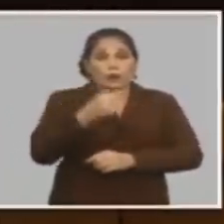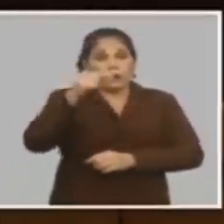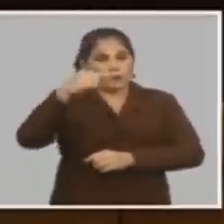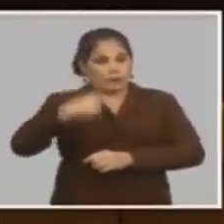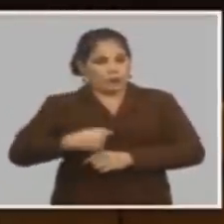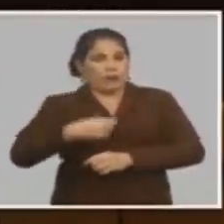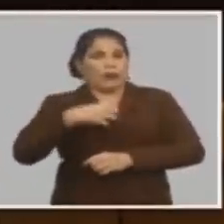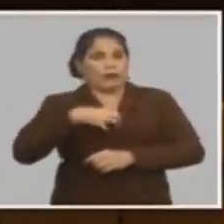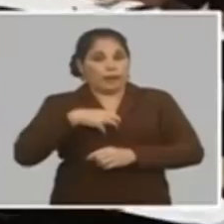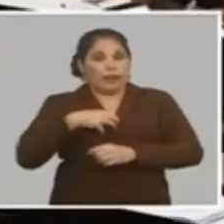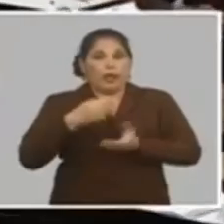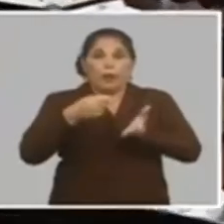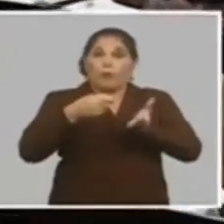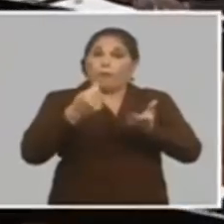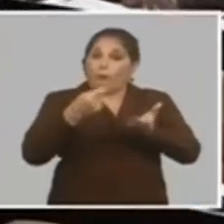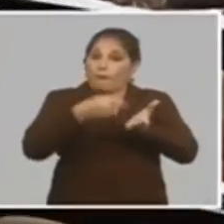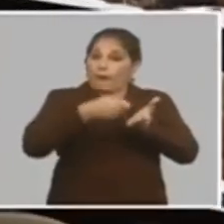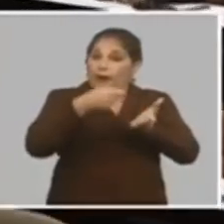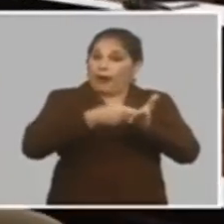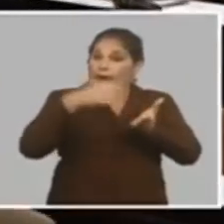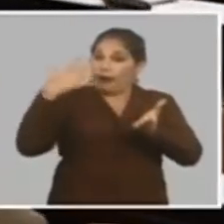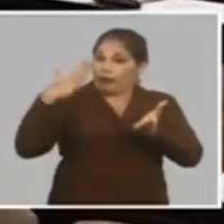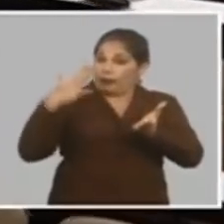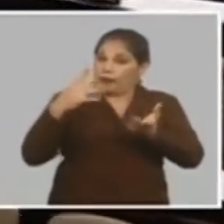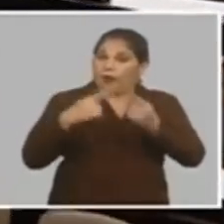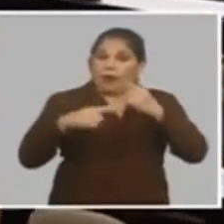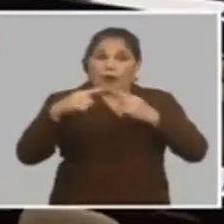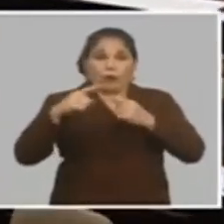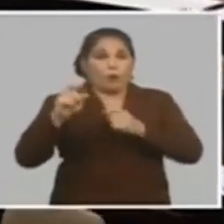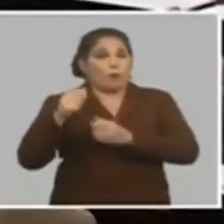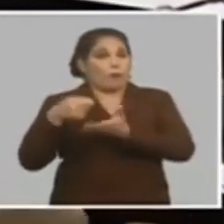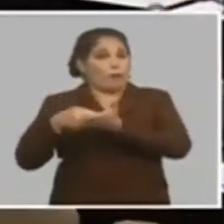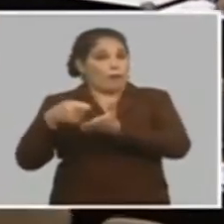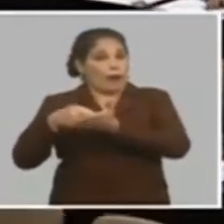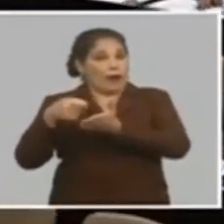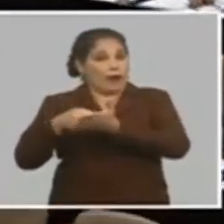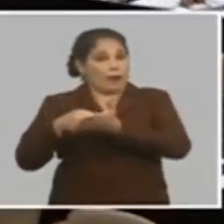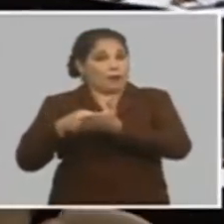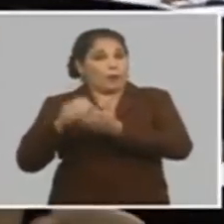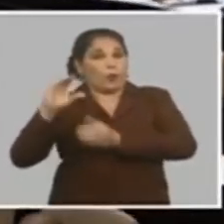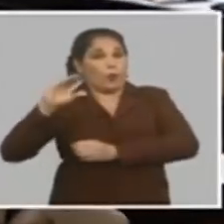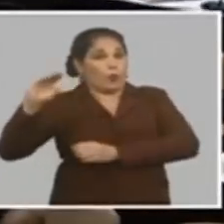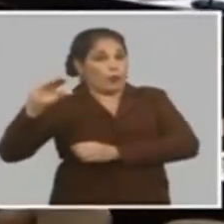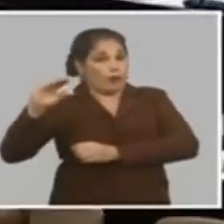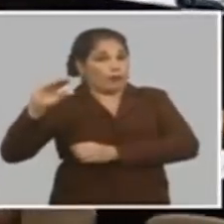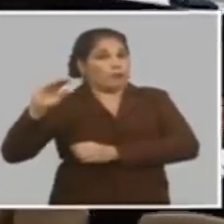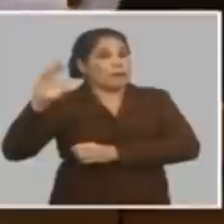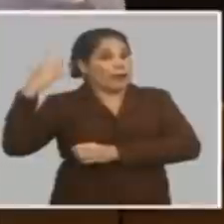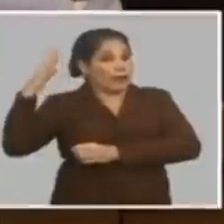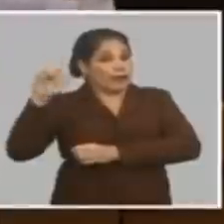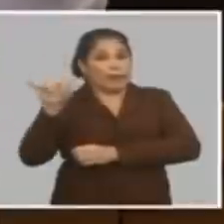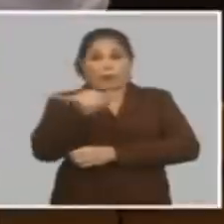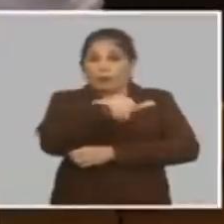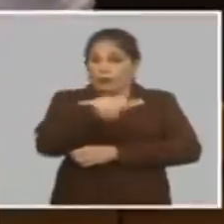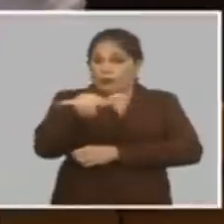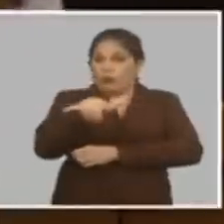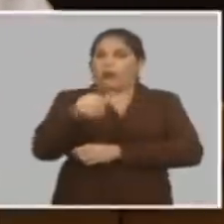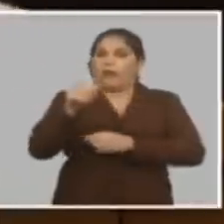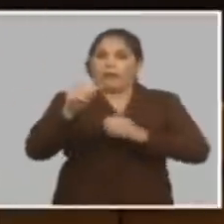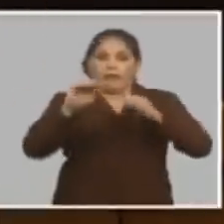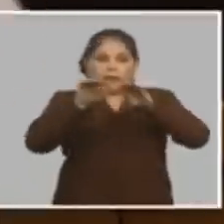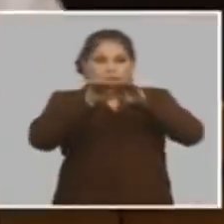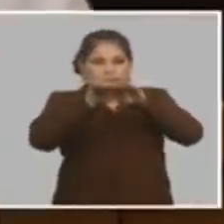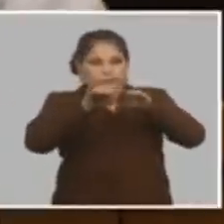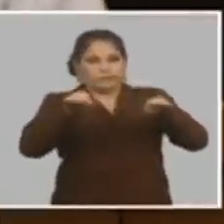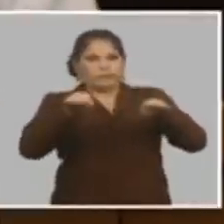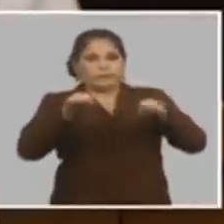cuentas por pagar al exterior y tenga cuentas por cobrar del exterior sufra lo que